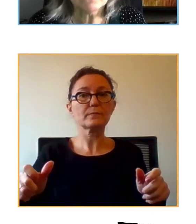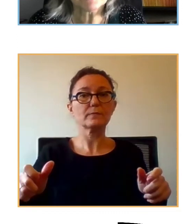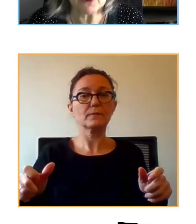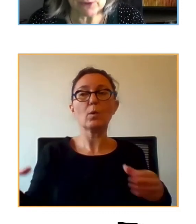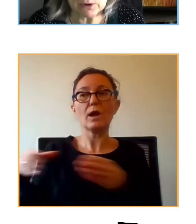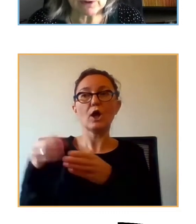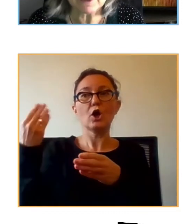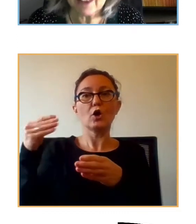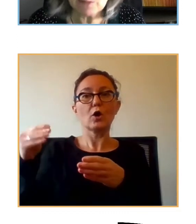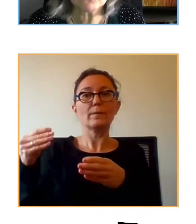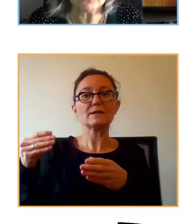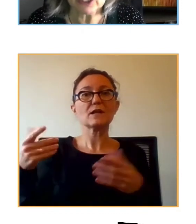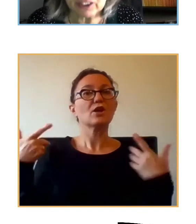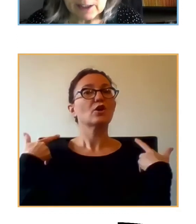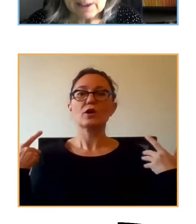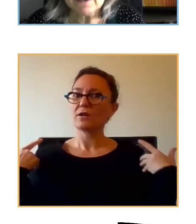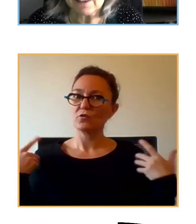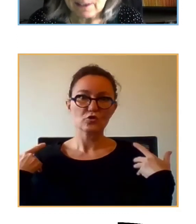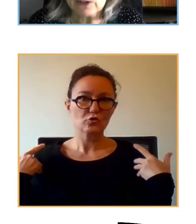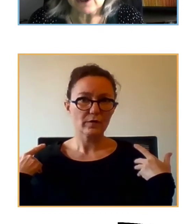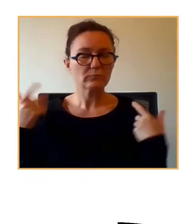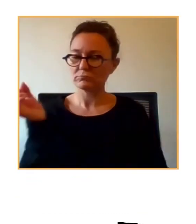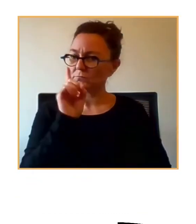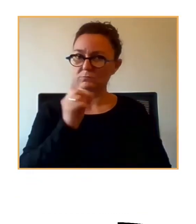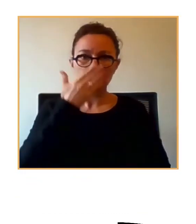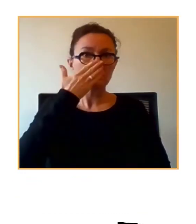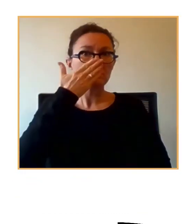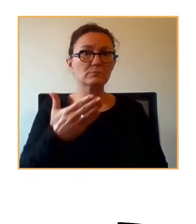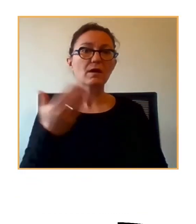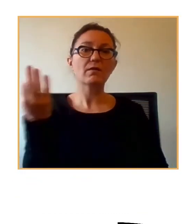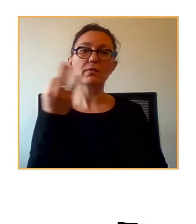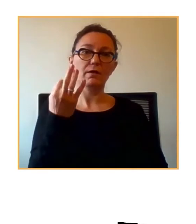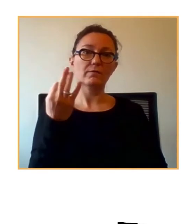pero por favor seamos consistentes y sinceros en la enfermedad